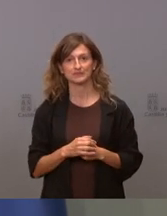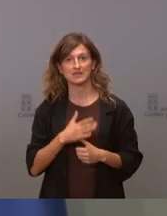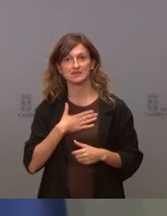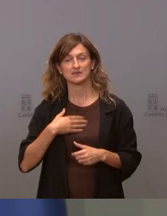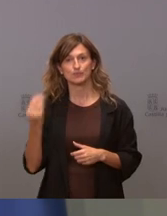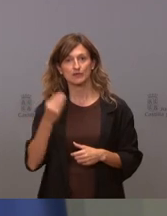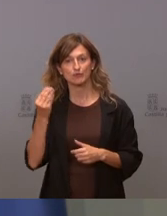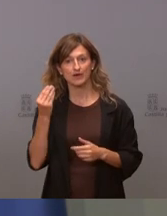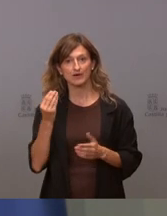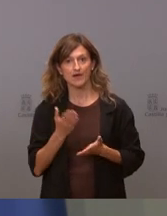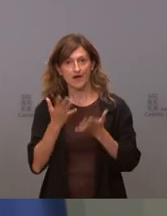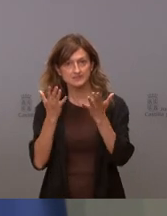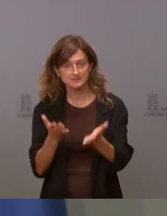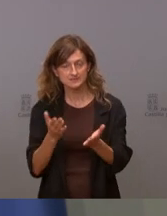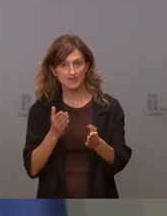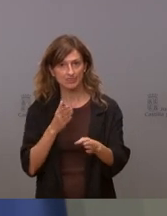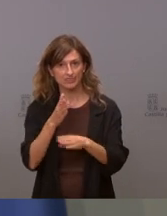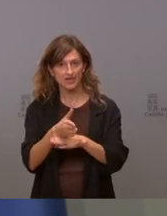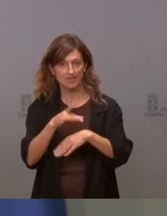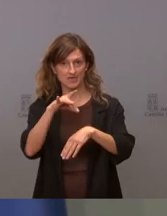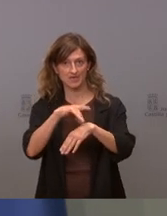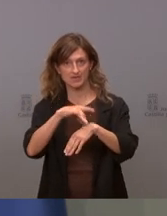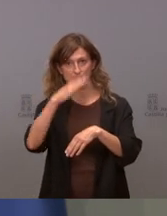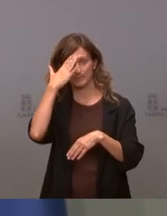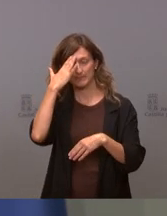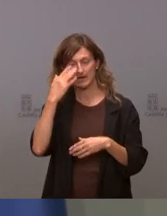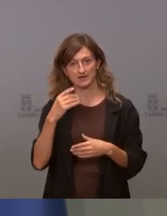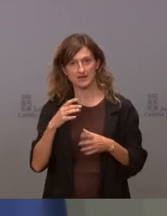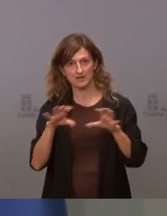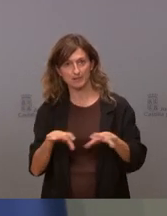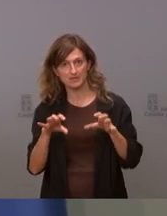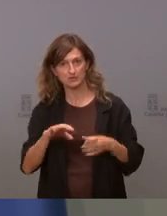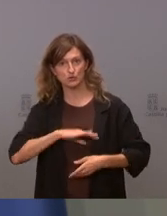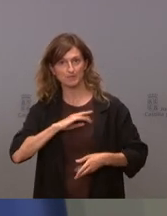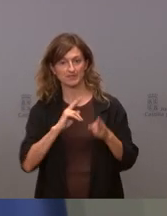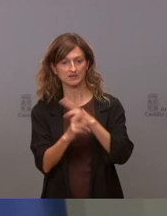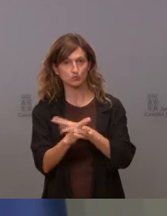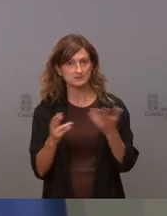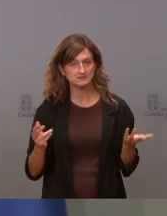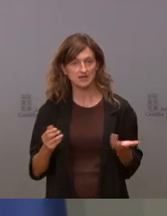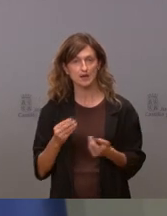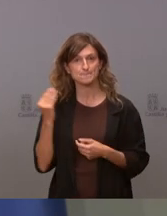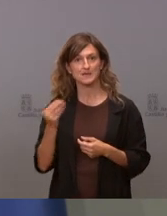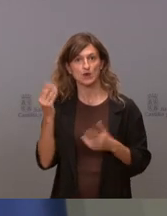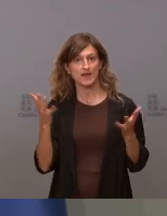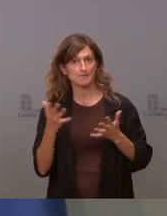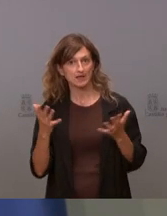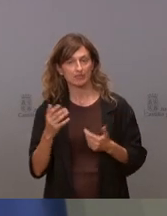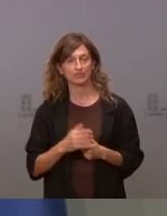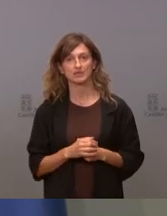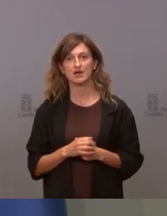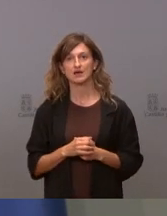la asistencia en la atención primaria mejorar la dotación la capacidad resolutiva las emergencias